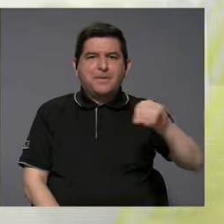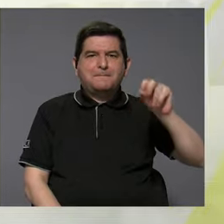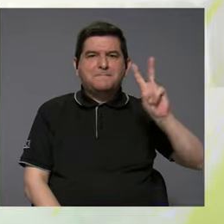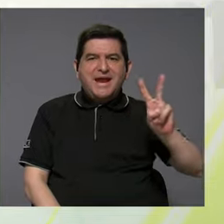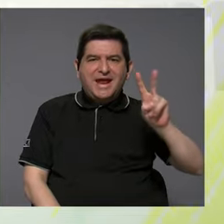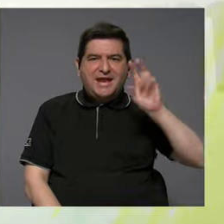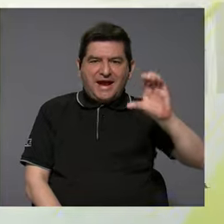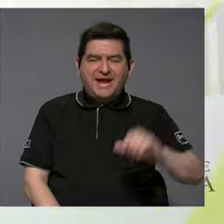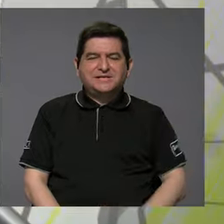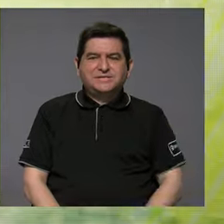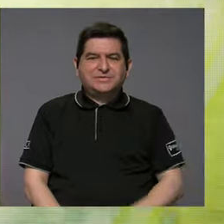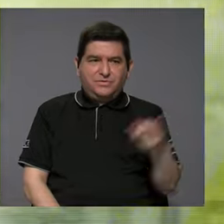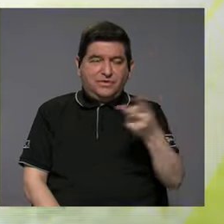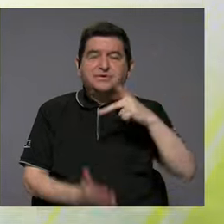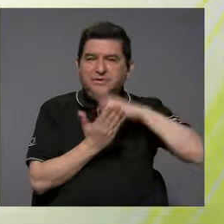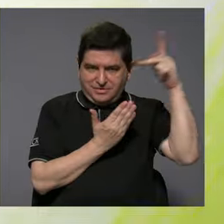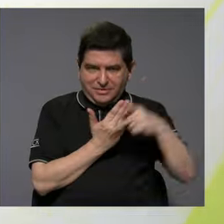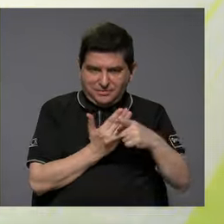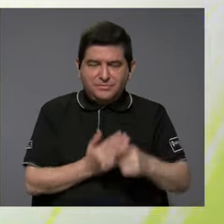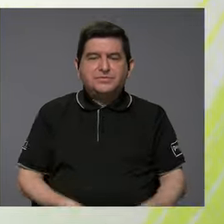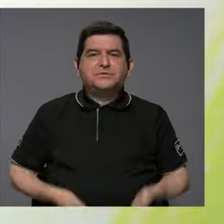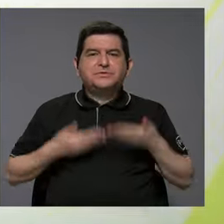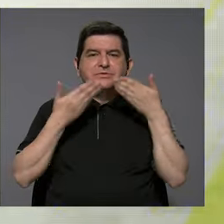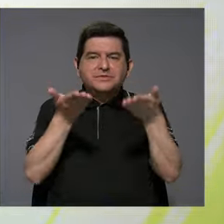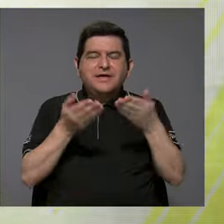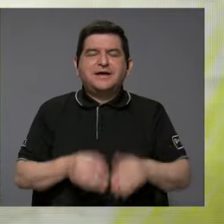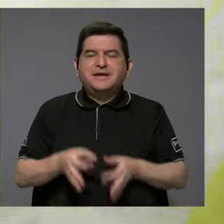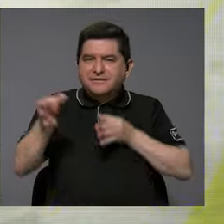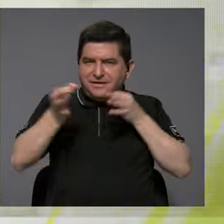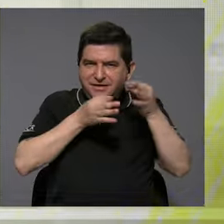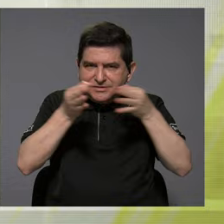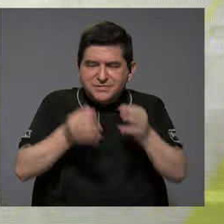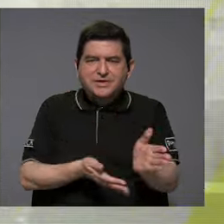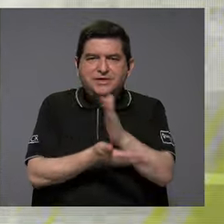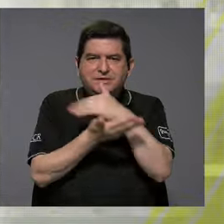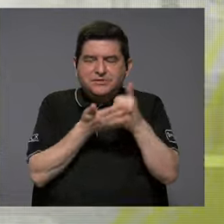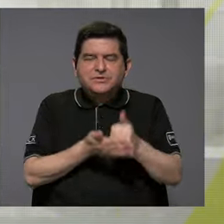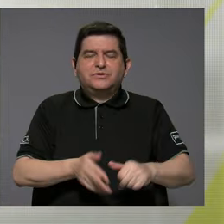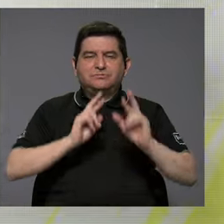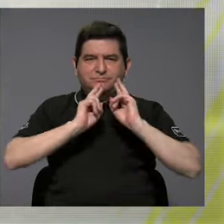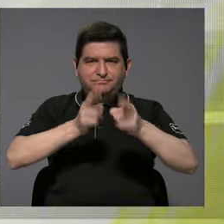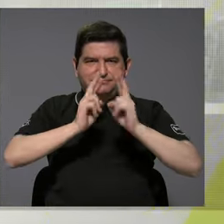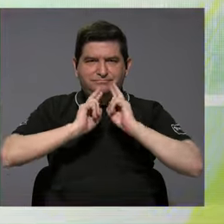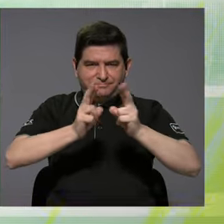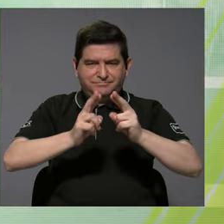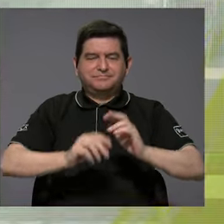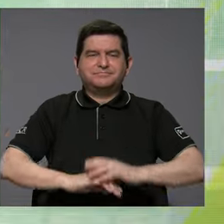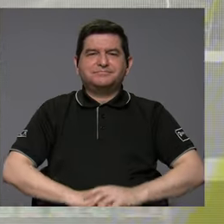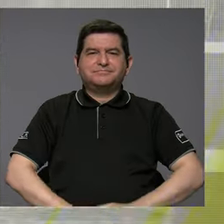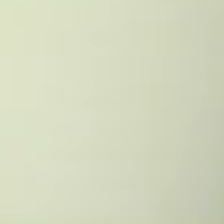Valeria Castro de PROCIC, quienes brindarán una guía sobre algunos de los resultados.